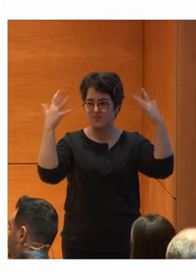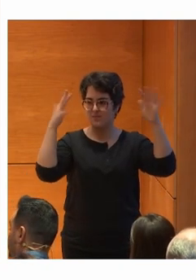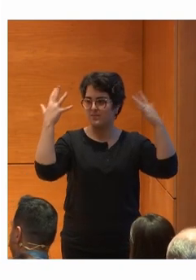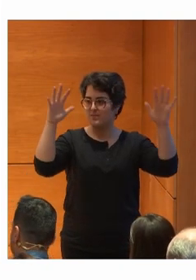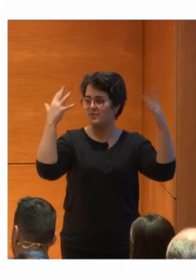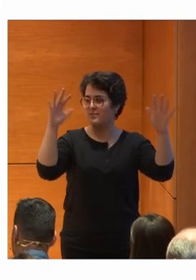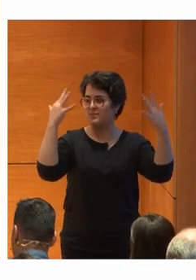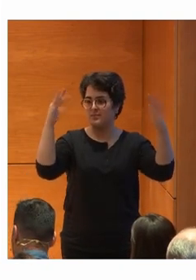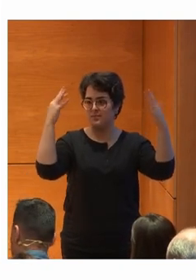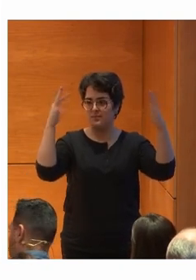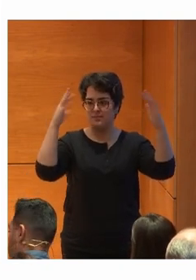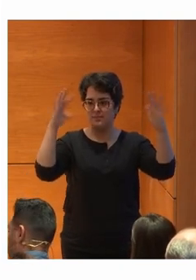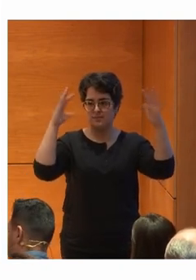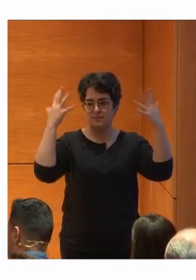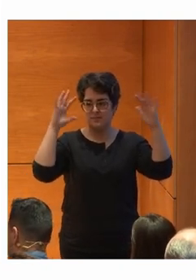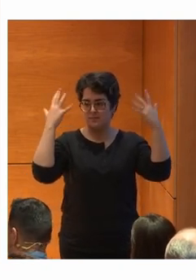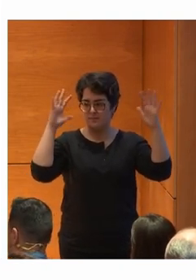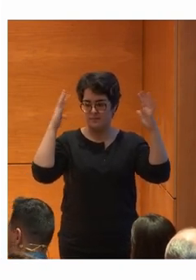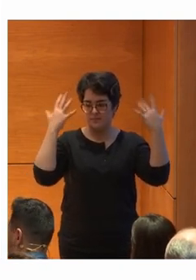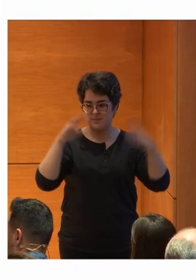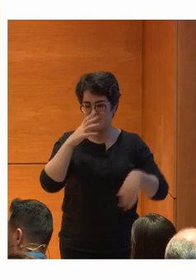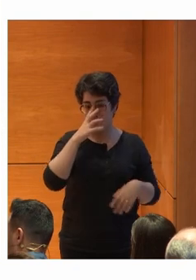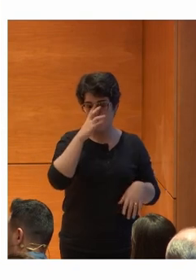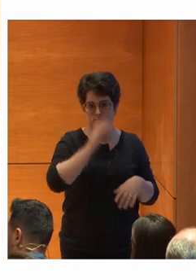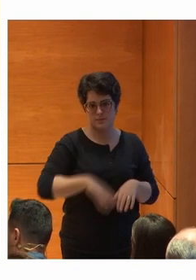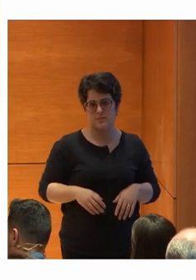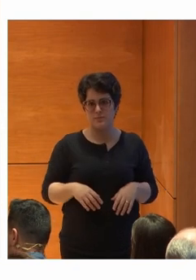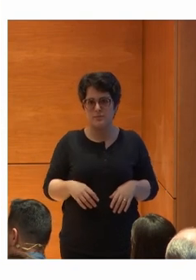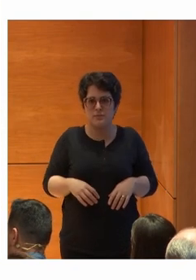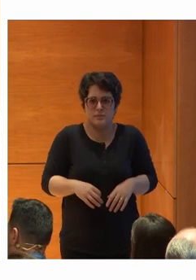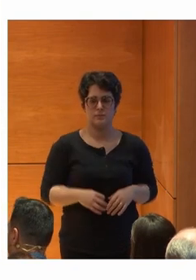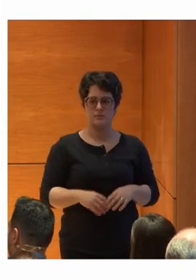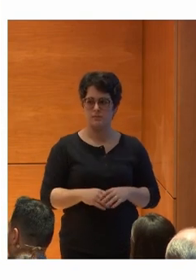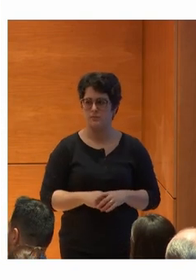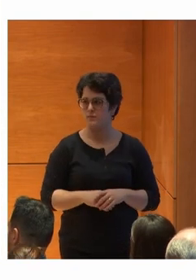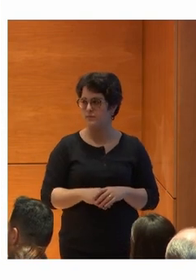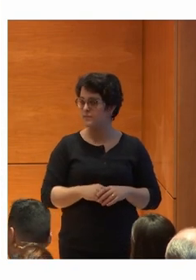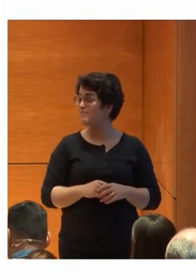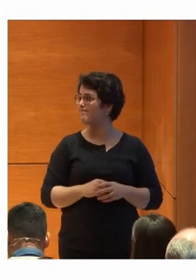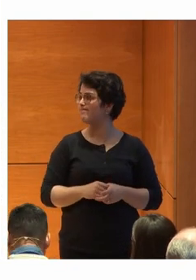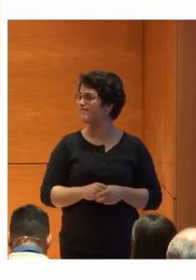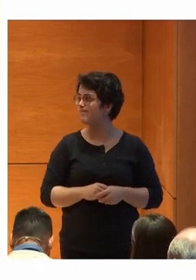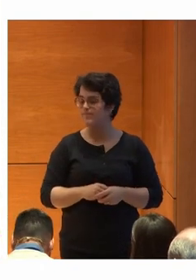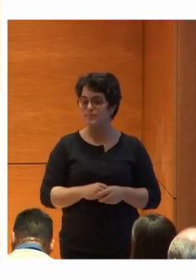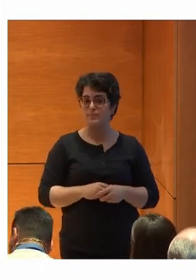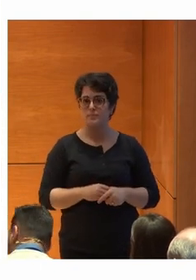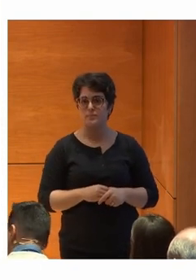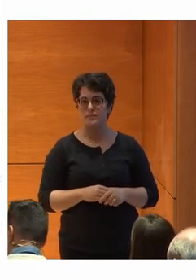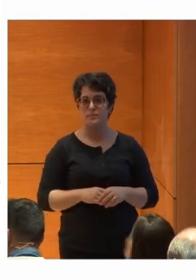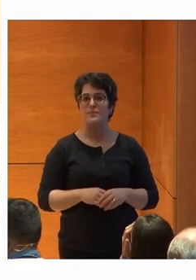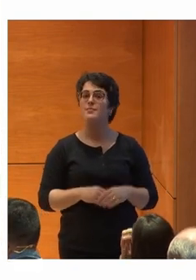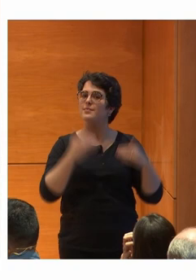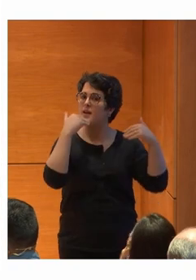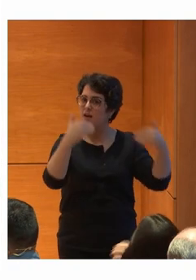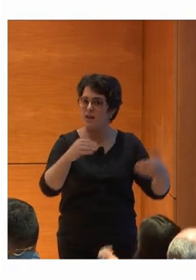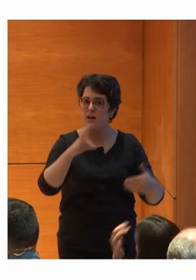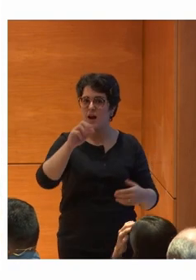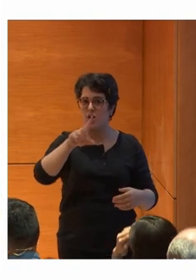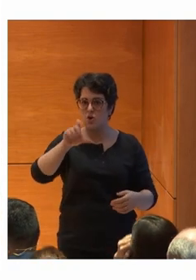gracias